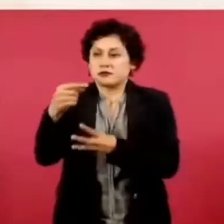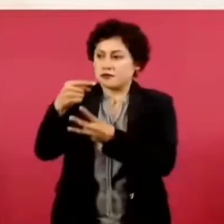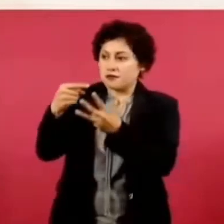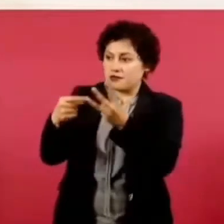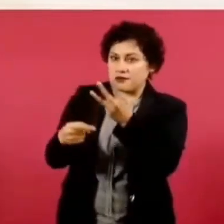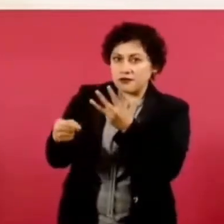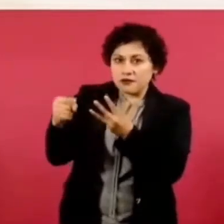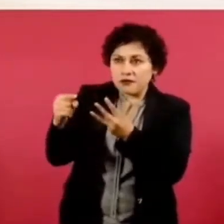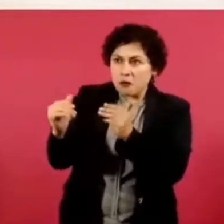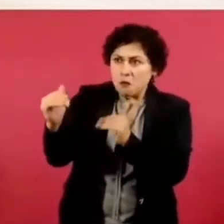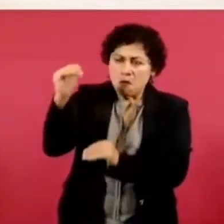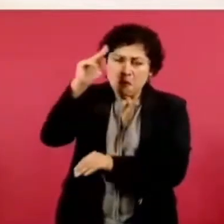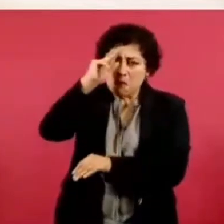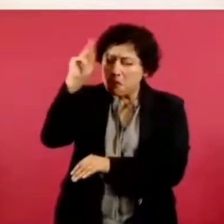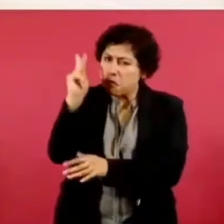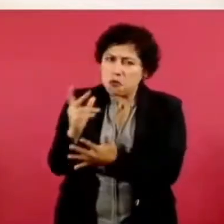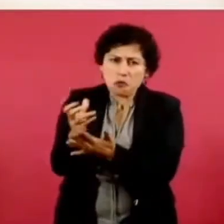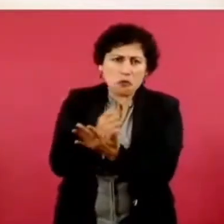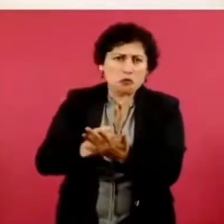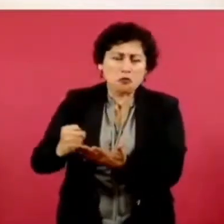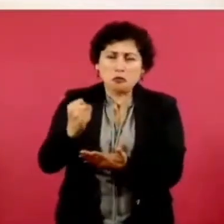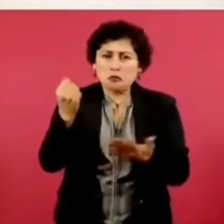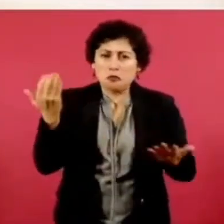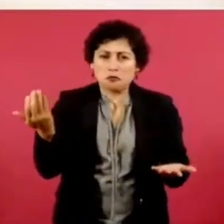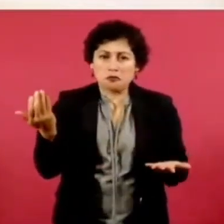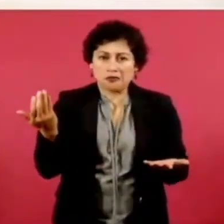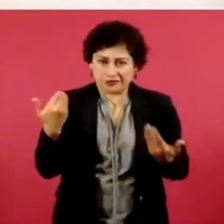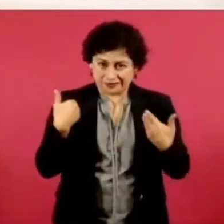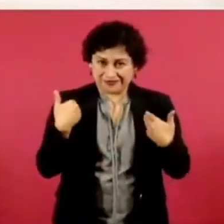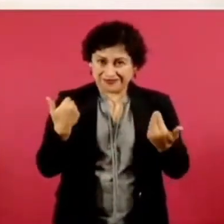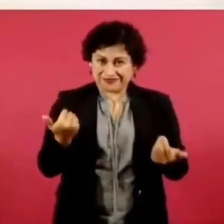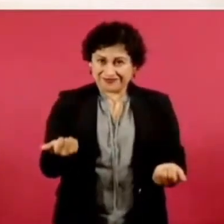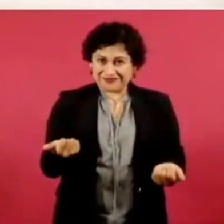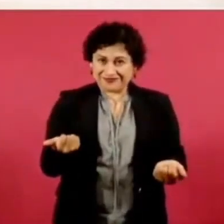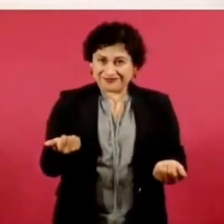hay sus niveles, dirían en mi pueblo,